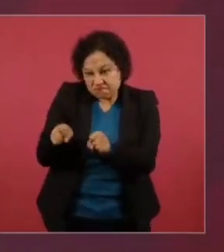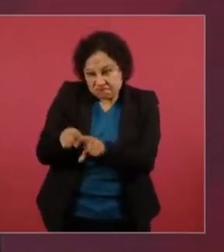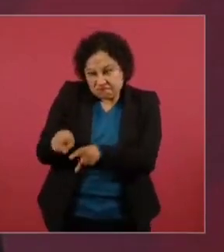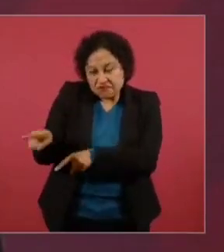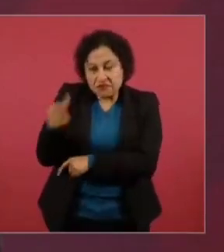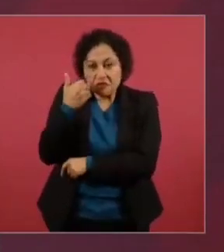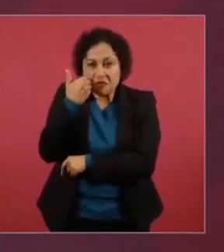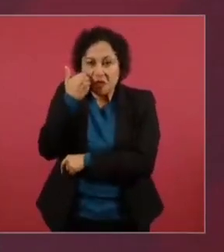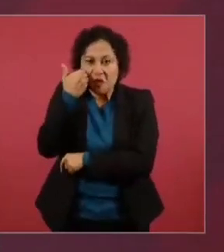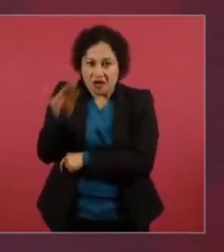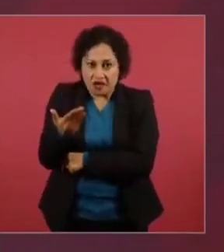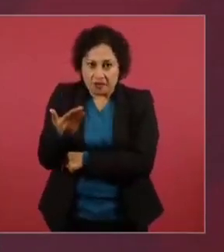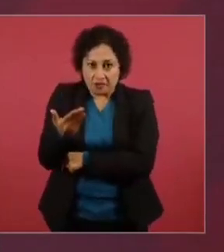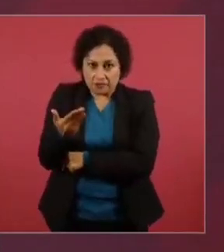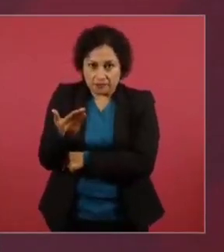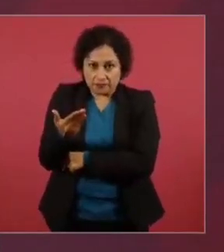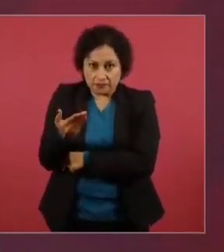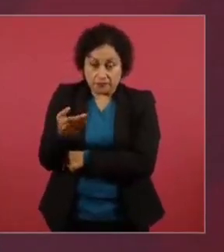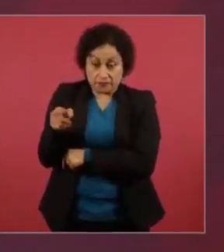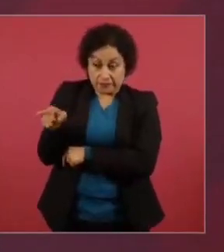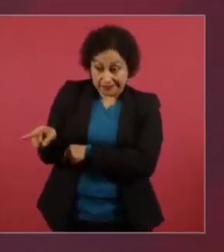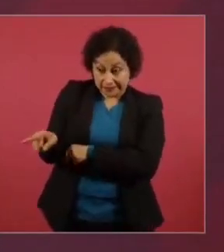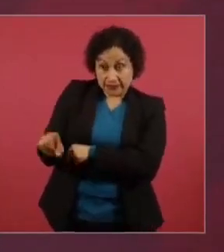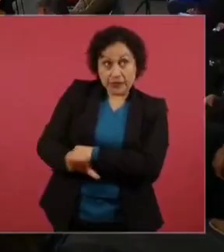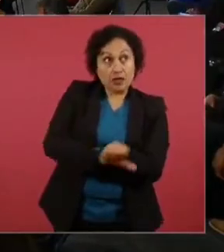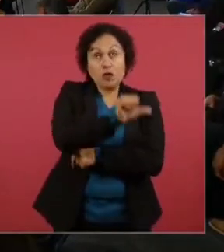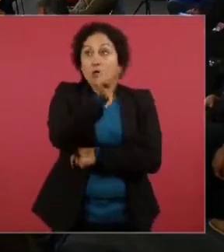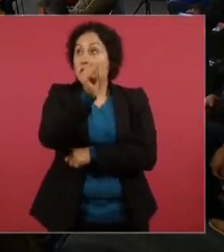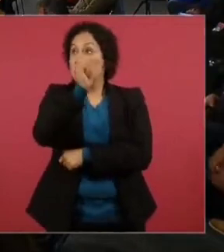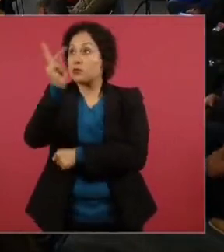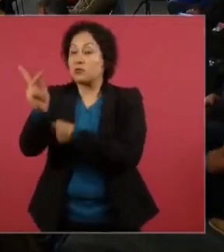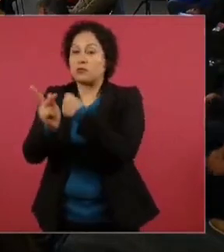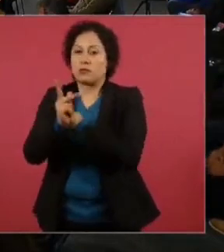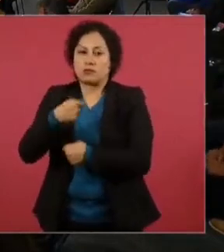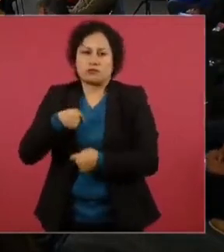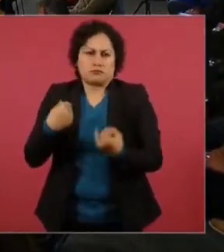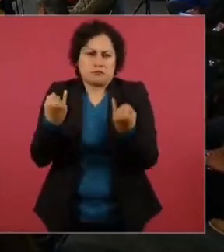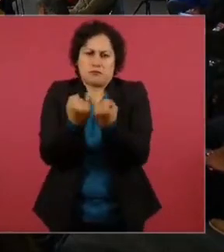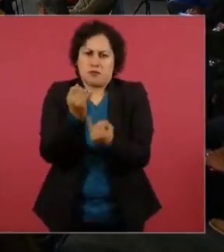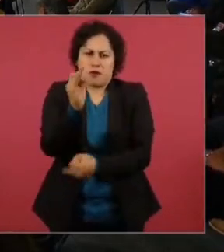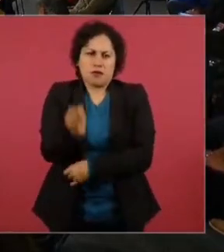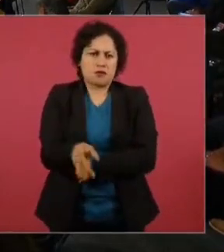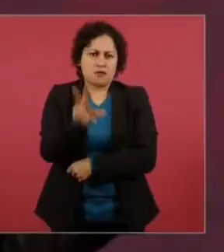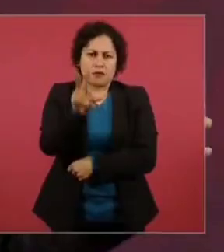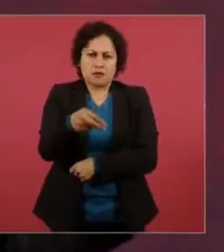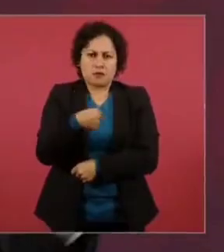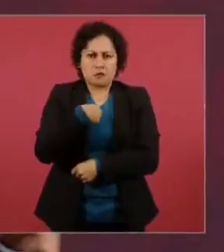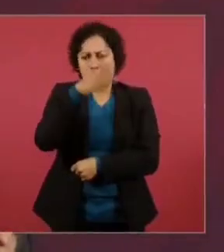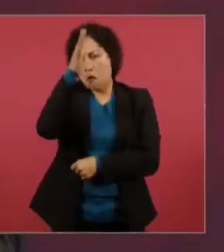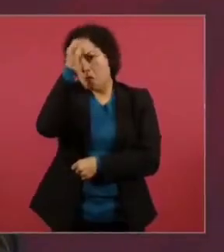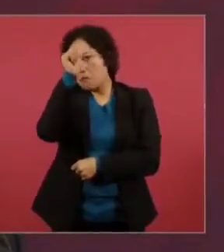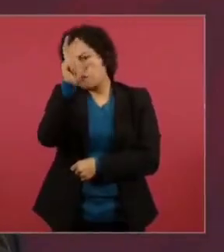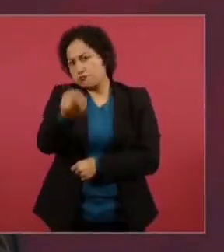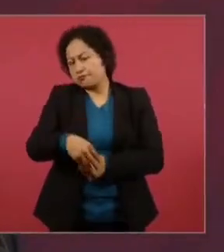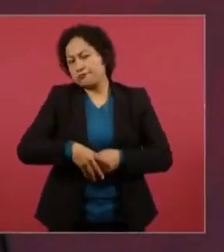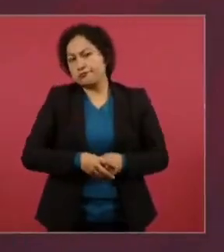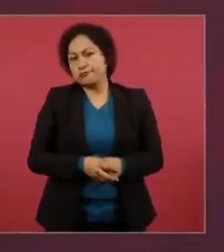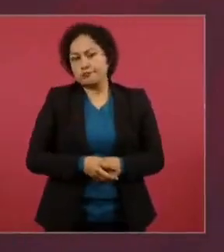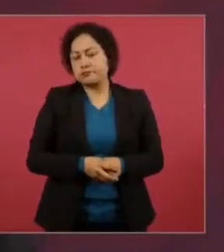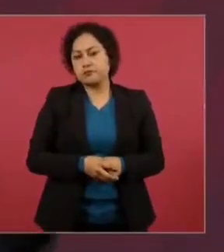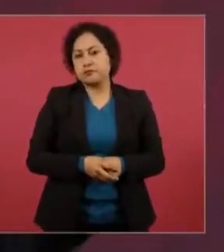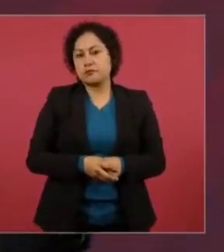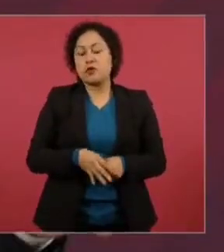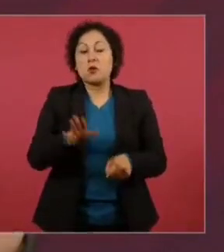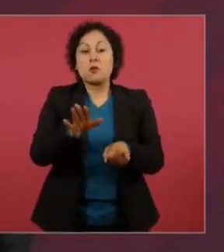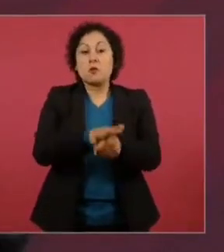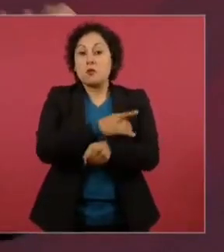no estoy de acuerdo en que se siga